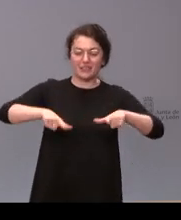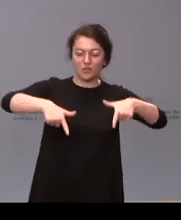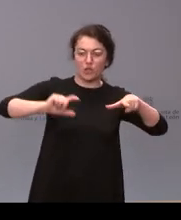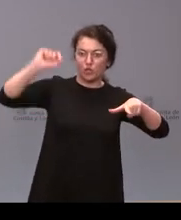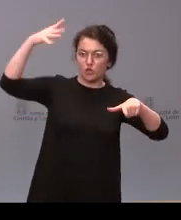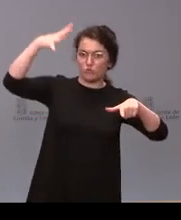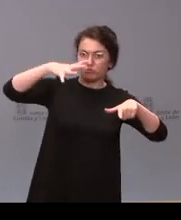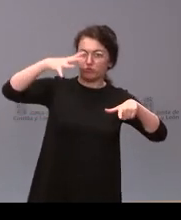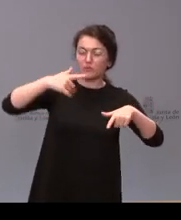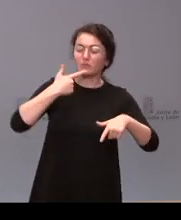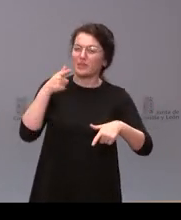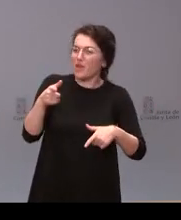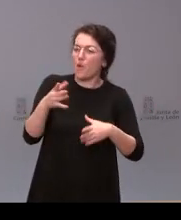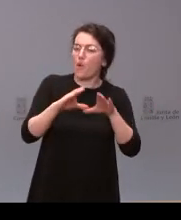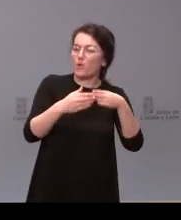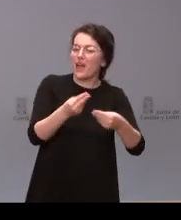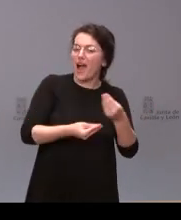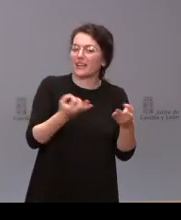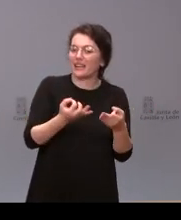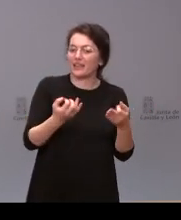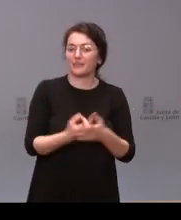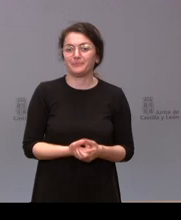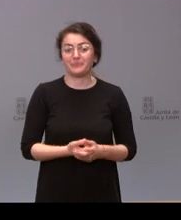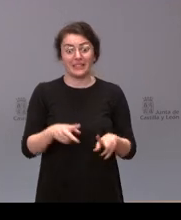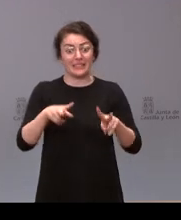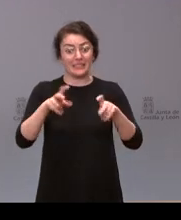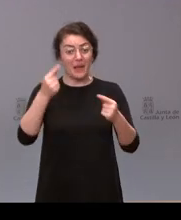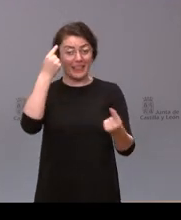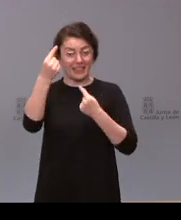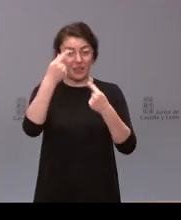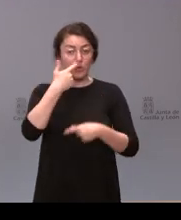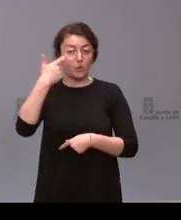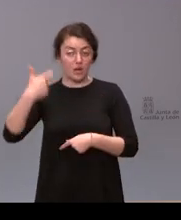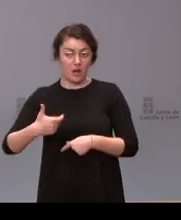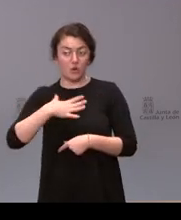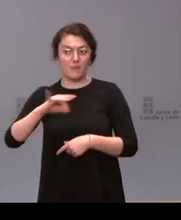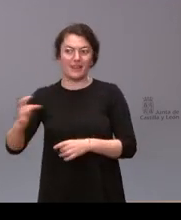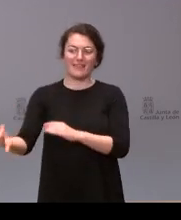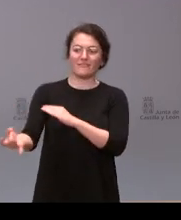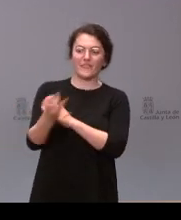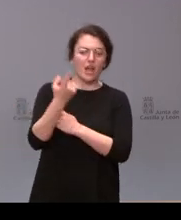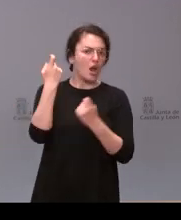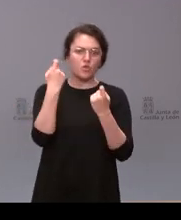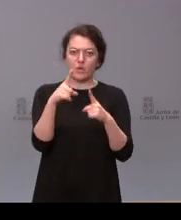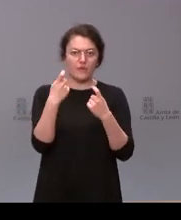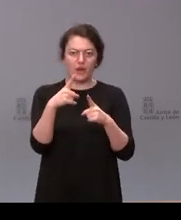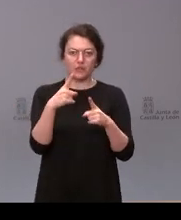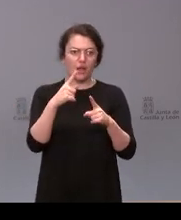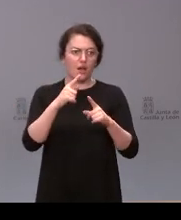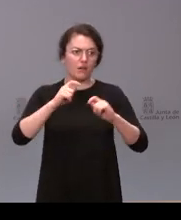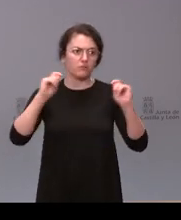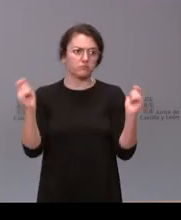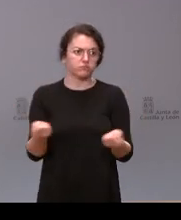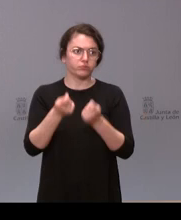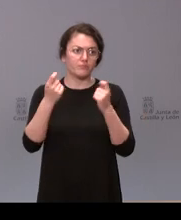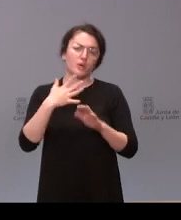va a hacer la junta al respecto y luego de los datos de los ucranianos si nos lo podría pasar de forma tampoco hace falta que los pongas públicamente pero de